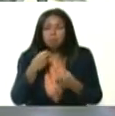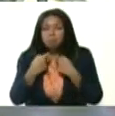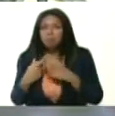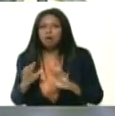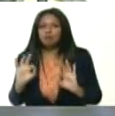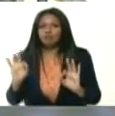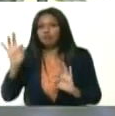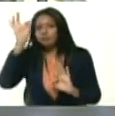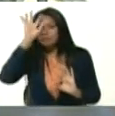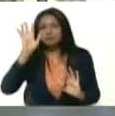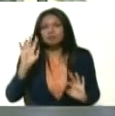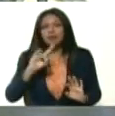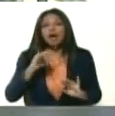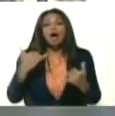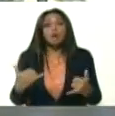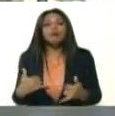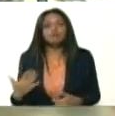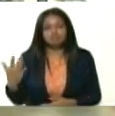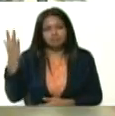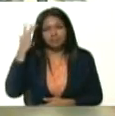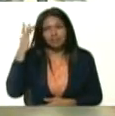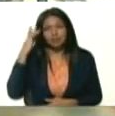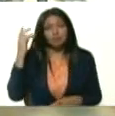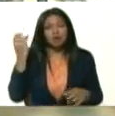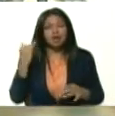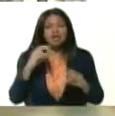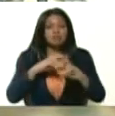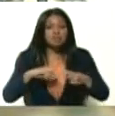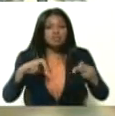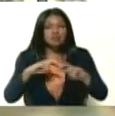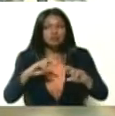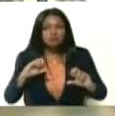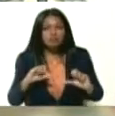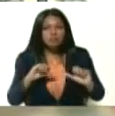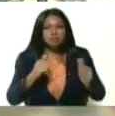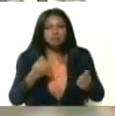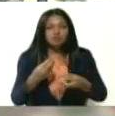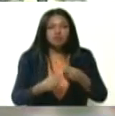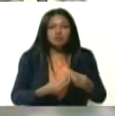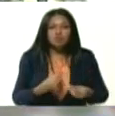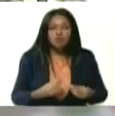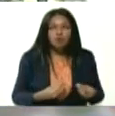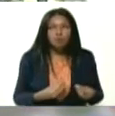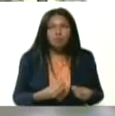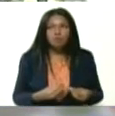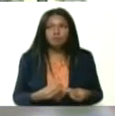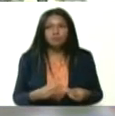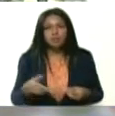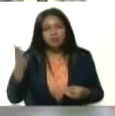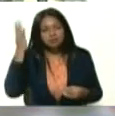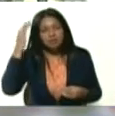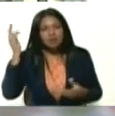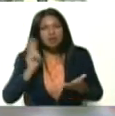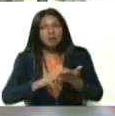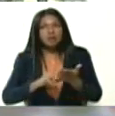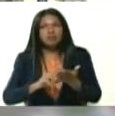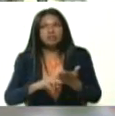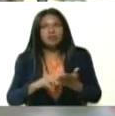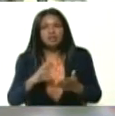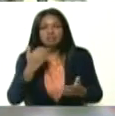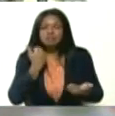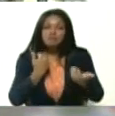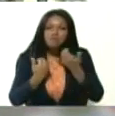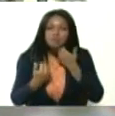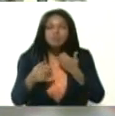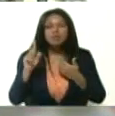Ahora sí sabemos y hay investigaciones de dónde surgió esto, cómo surgió y se va a saber la verdad de esta enfermedad.